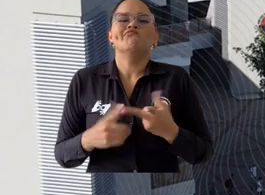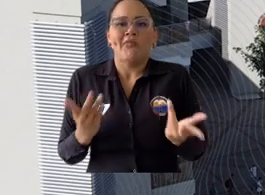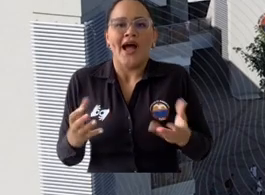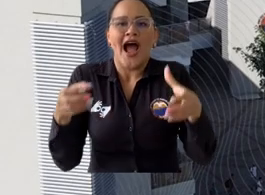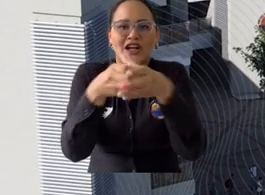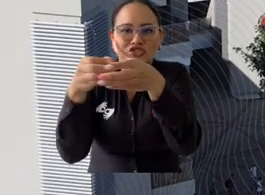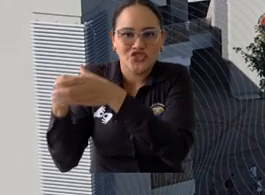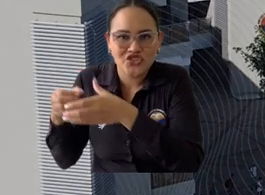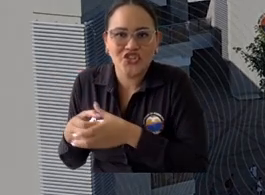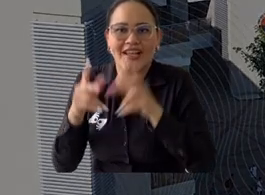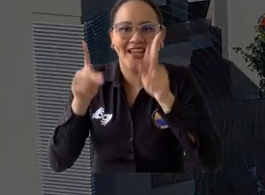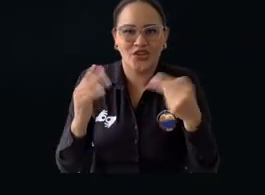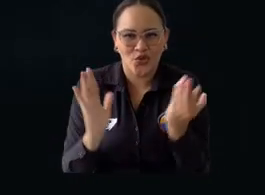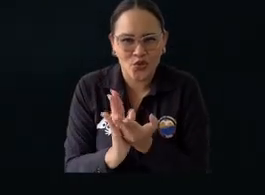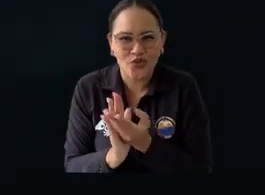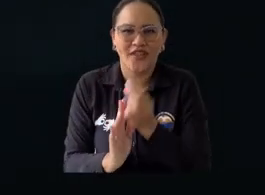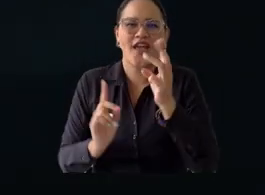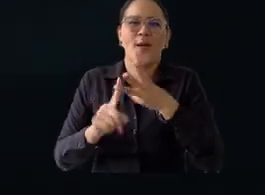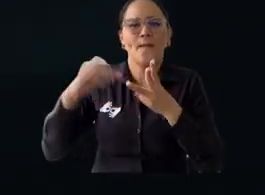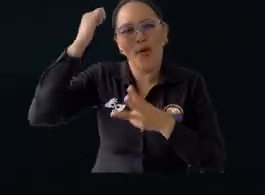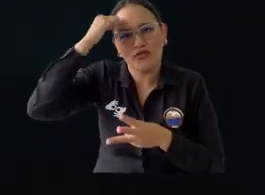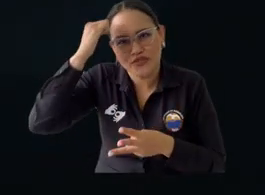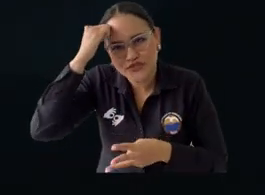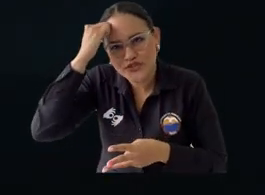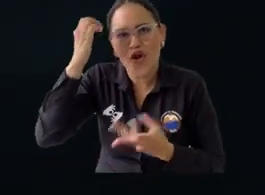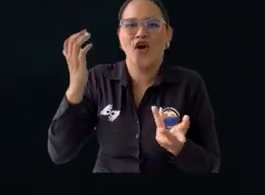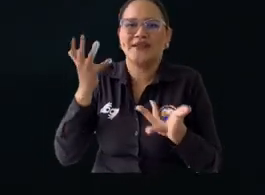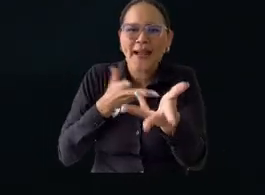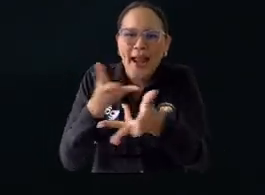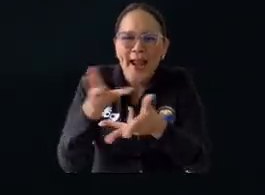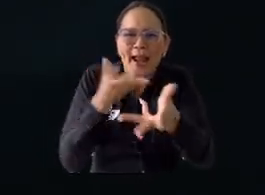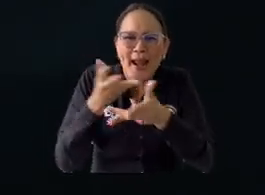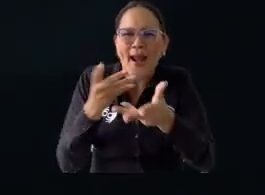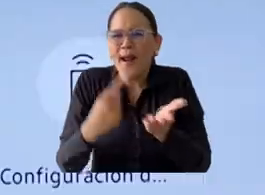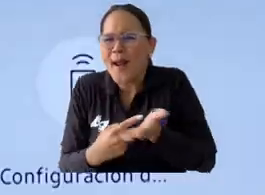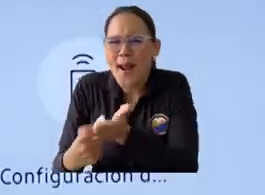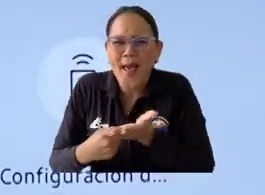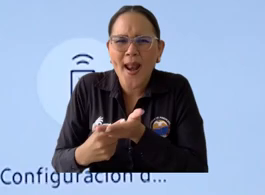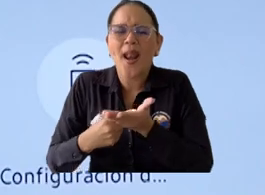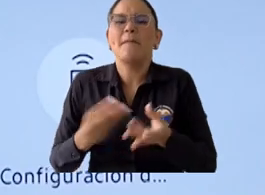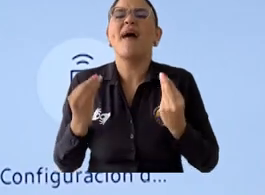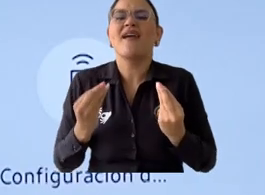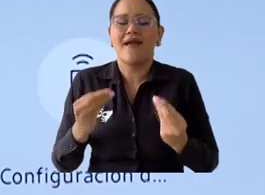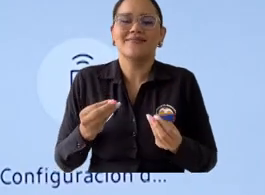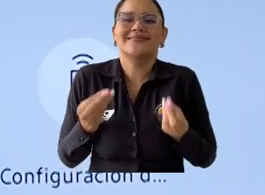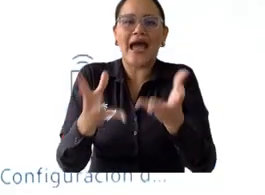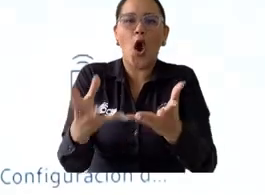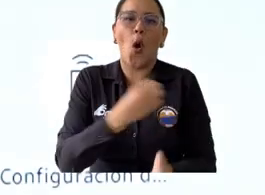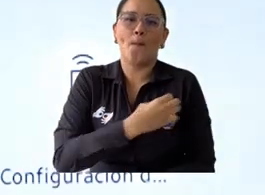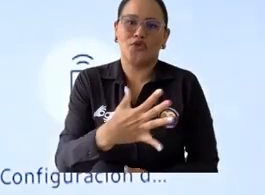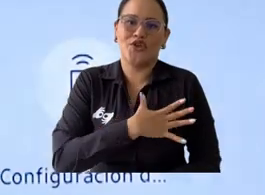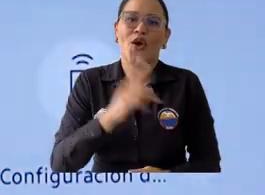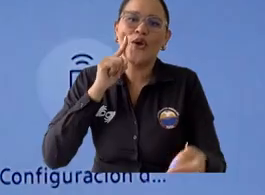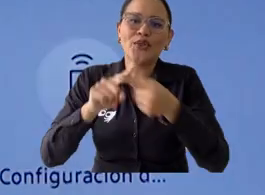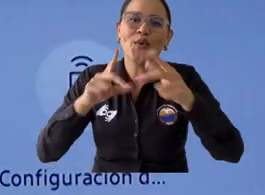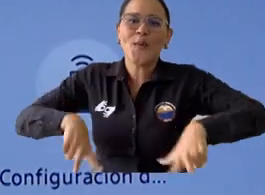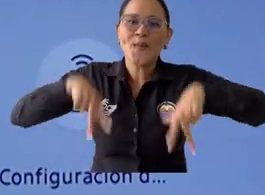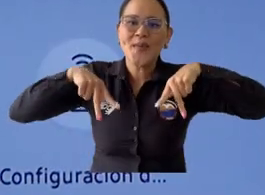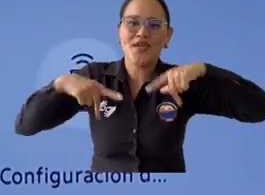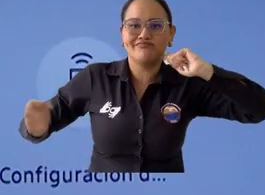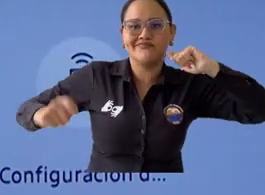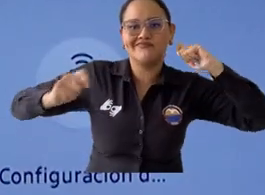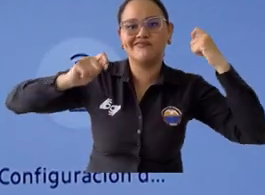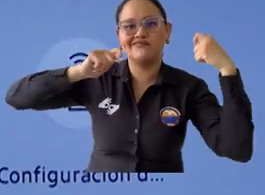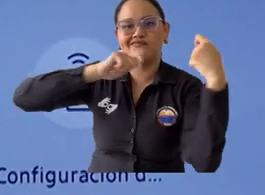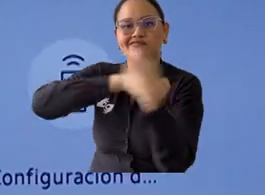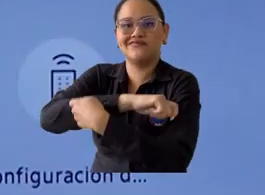superior de la mano de las asociaciones estudiantiles de la mano de los profesores tratando de darles oportunidades para que transformen